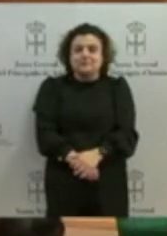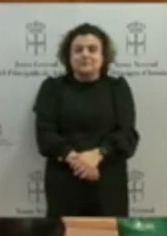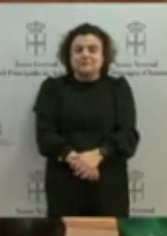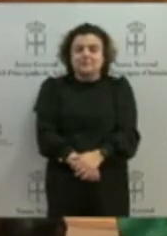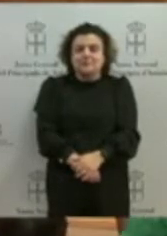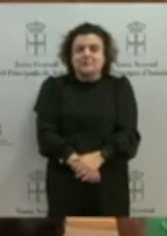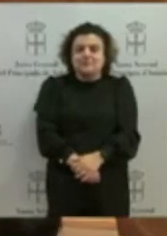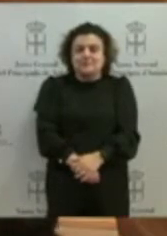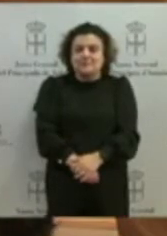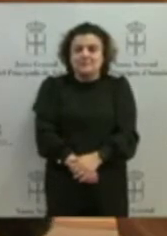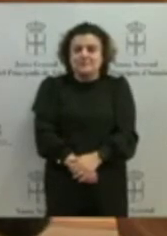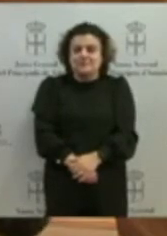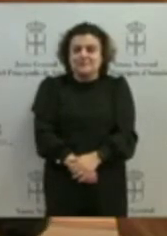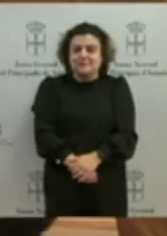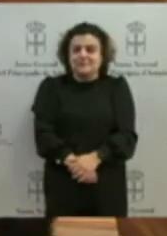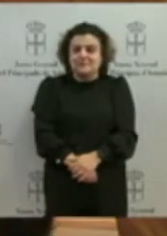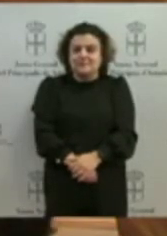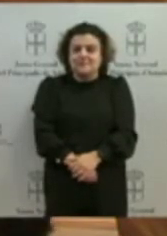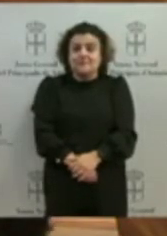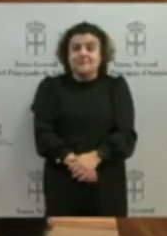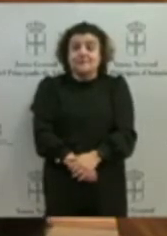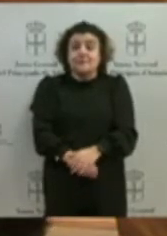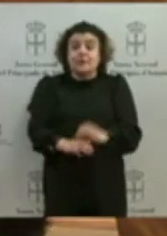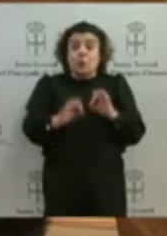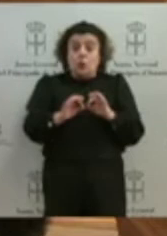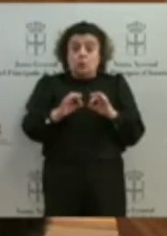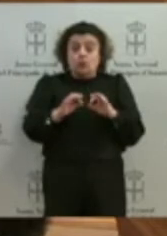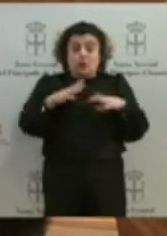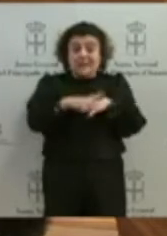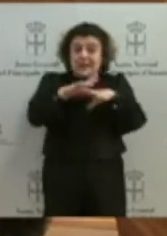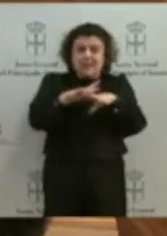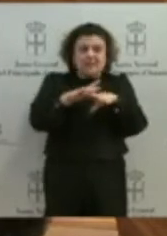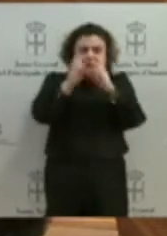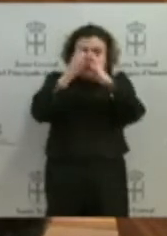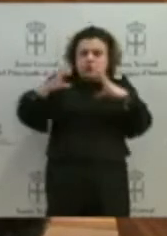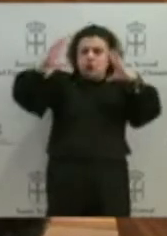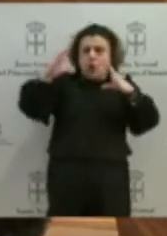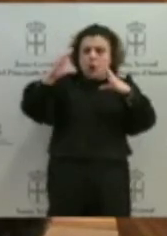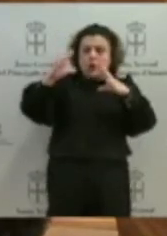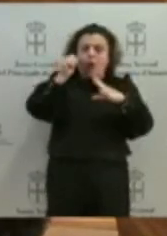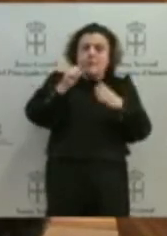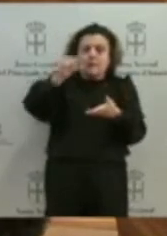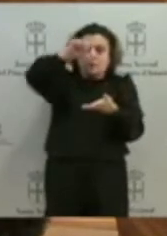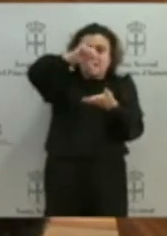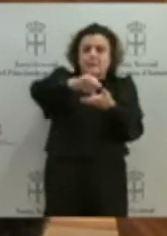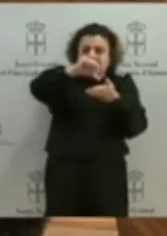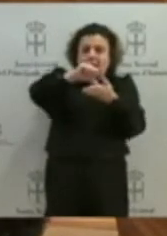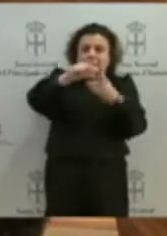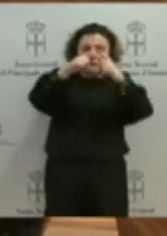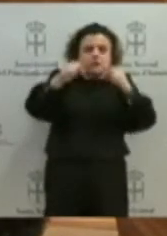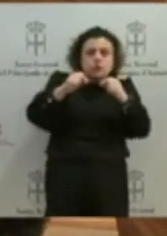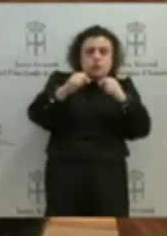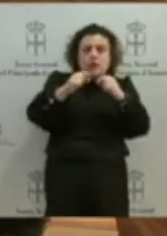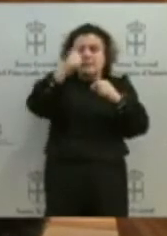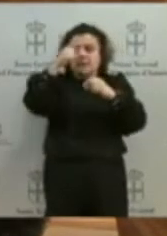Escamada a las redes soñó que Ubiou se convertía en una capital de Asturias internacionalista, con kurdos, palestinos, colombianos e incluso con la bordeta haciendo botellón.